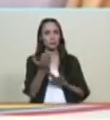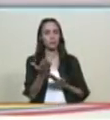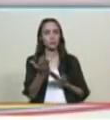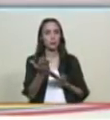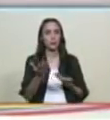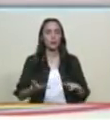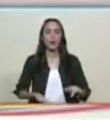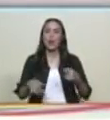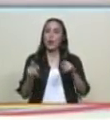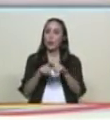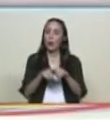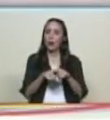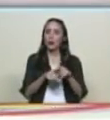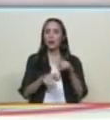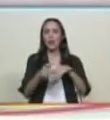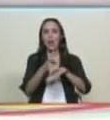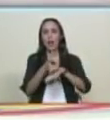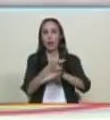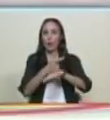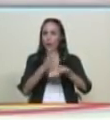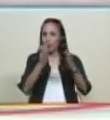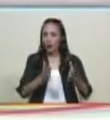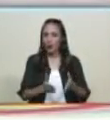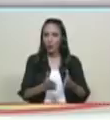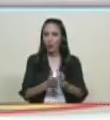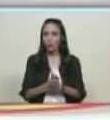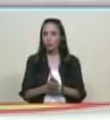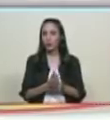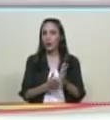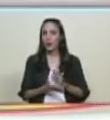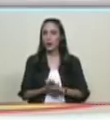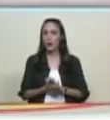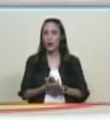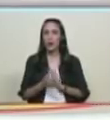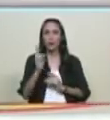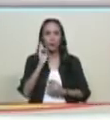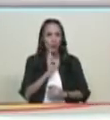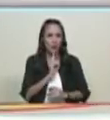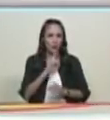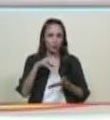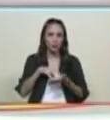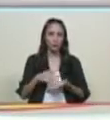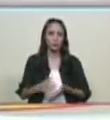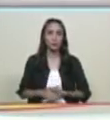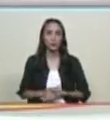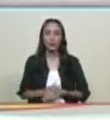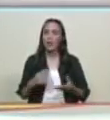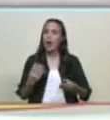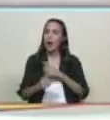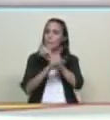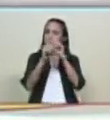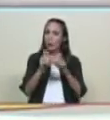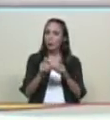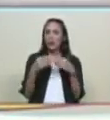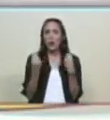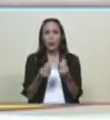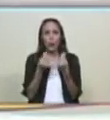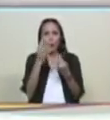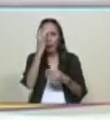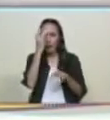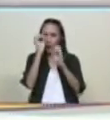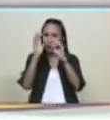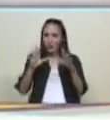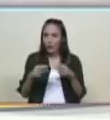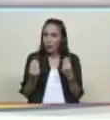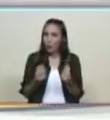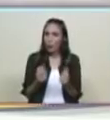compartimos con el gobernador Justo Noguera los carnavales del sur de Bolívar del Callao ¿cómo están los carnavales de Caracas? Caracas viene mucha